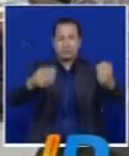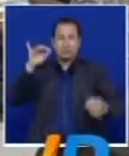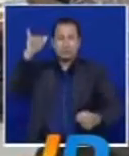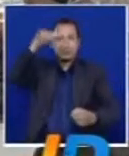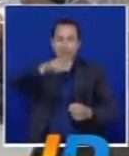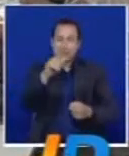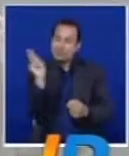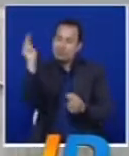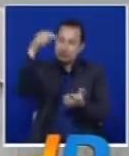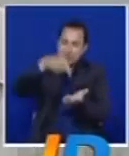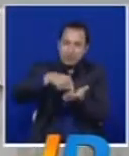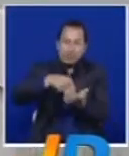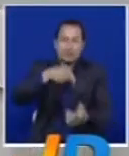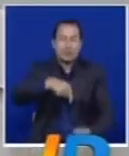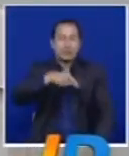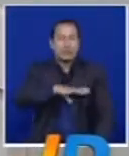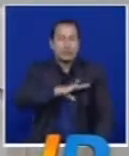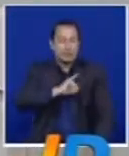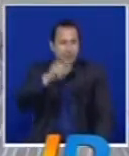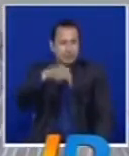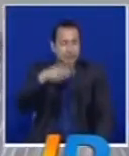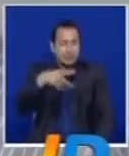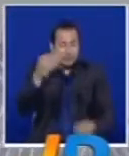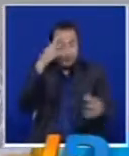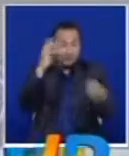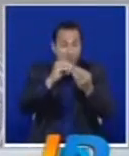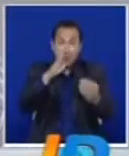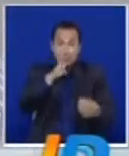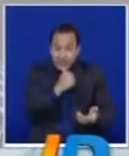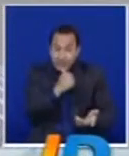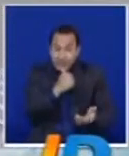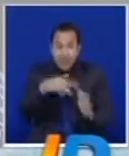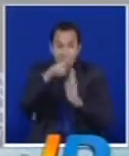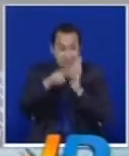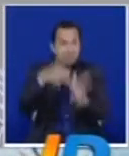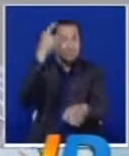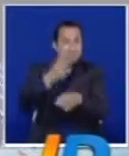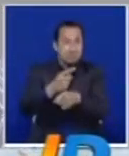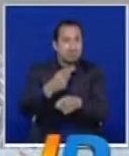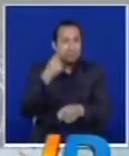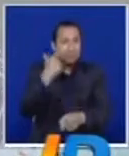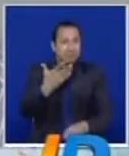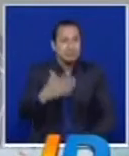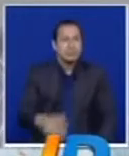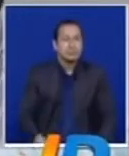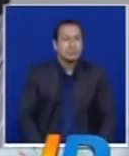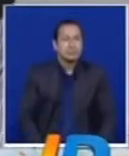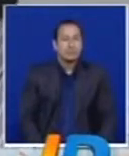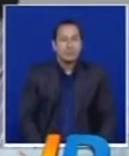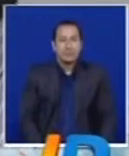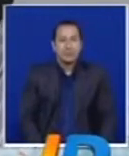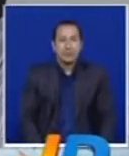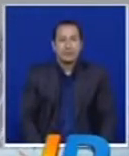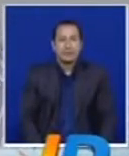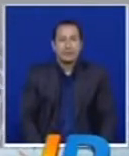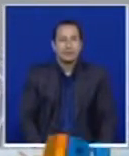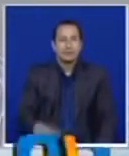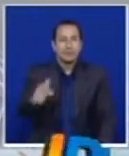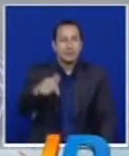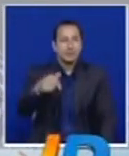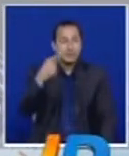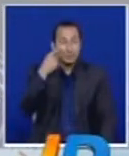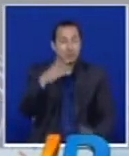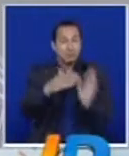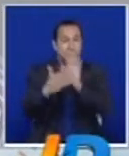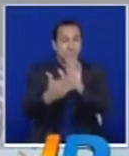exponer la gravedad del caso de no llegarse a un acuerdo. Tenemos entendido que al miércoles van a cancelar 160 vuelos aproximadamente. Eso demuestra